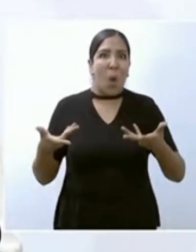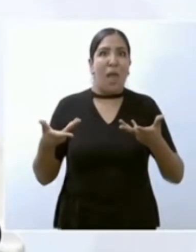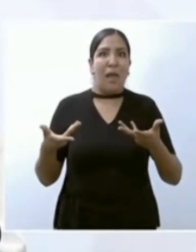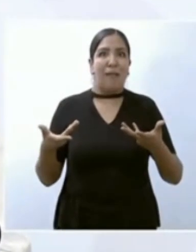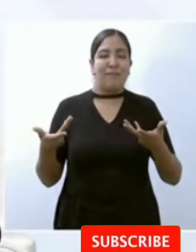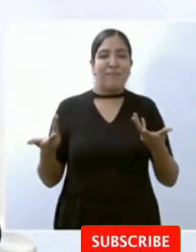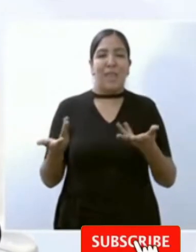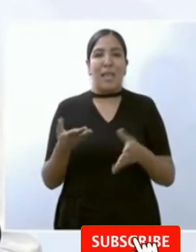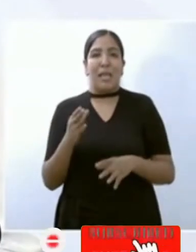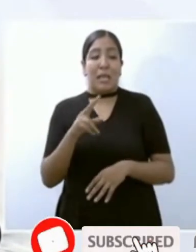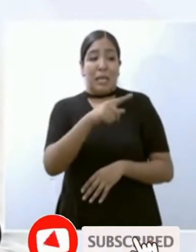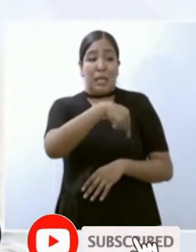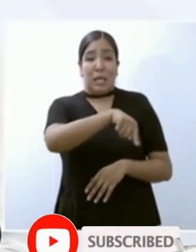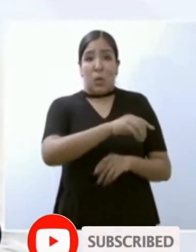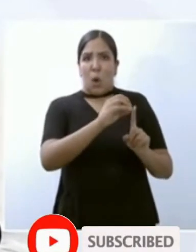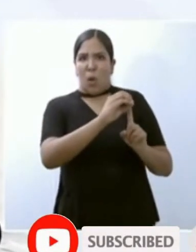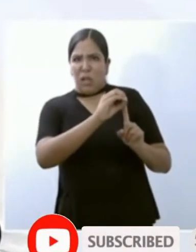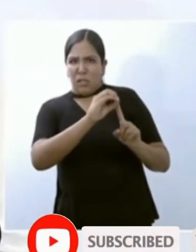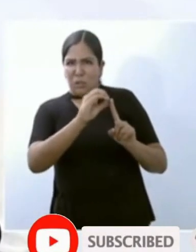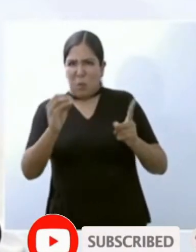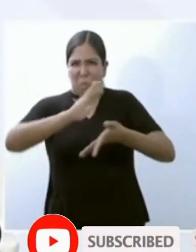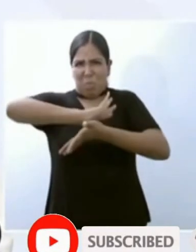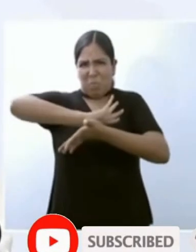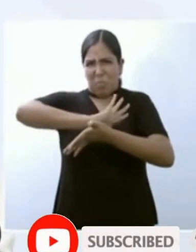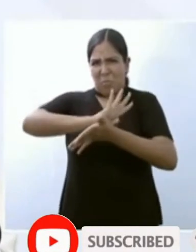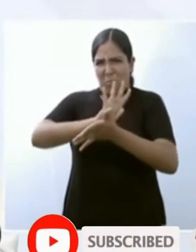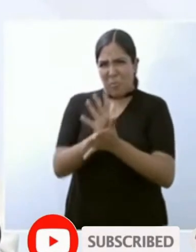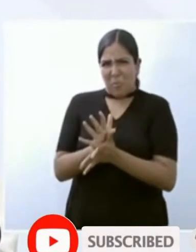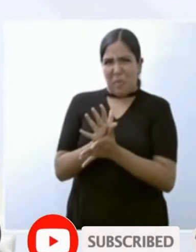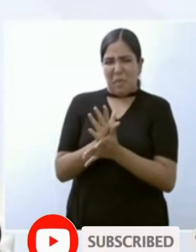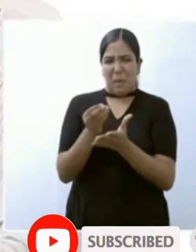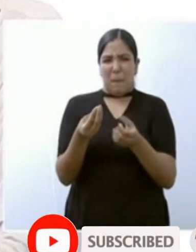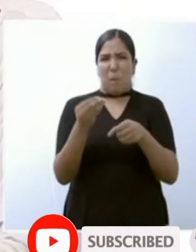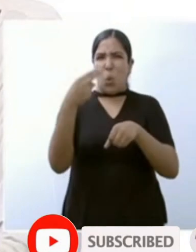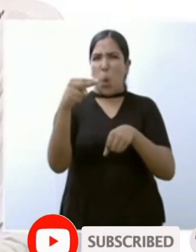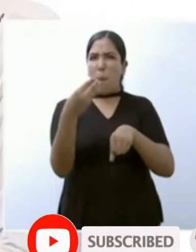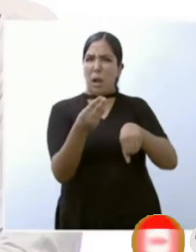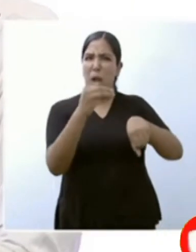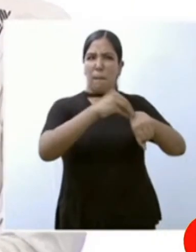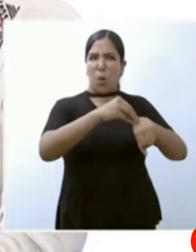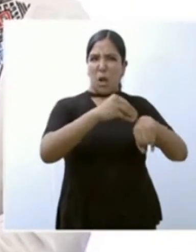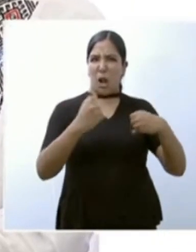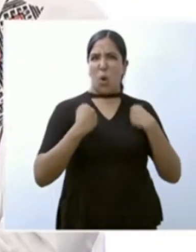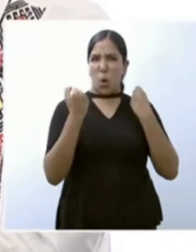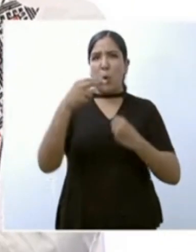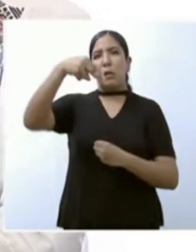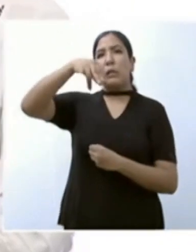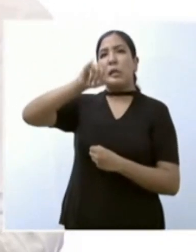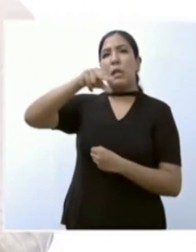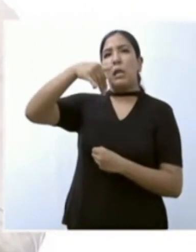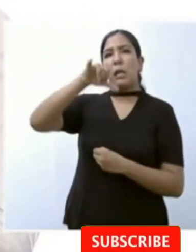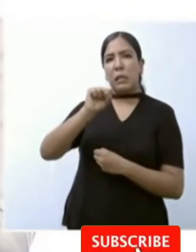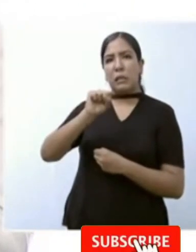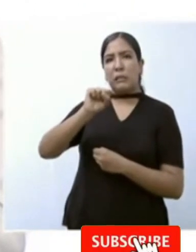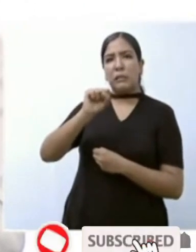despectiva discriminatoria les llamaban ninis a los jóvenes ni estudian ni trabajan